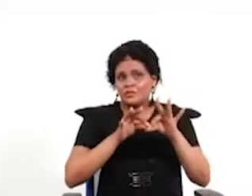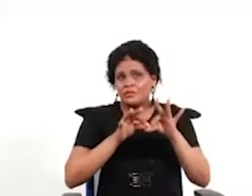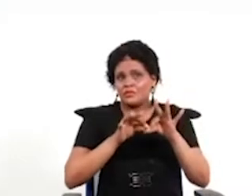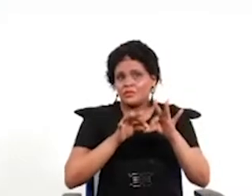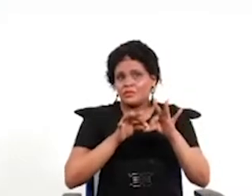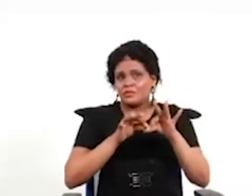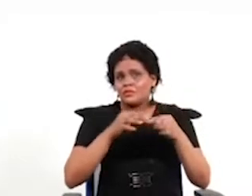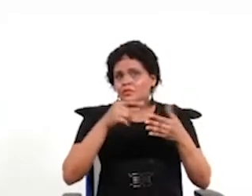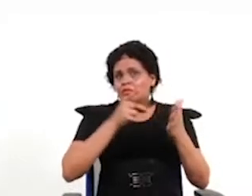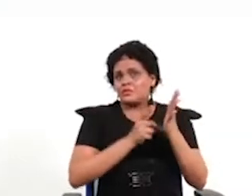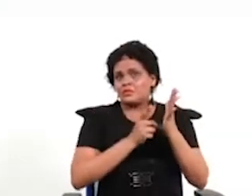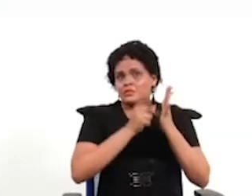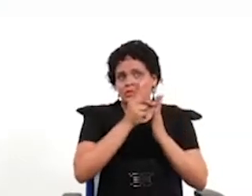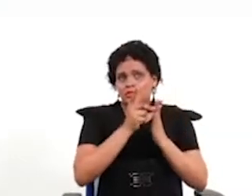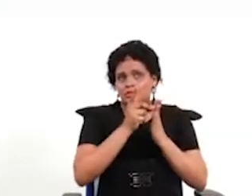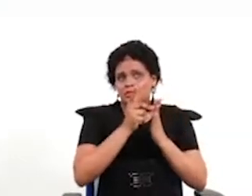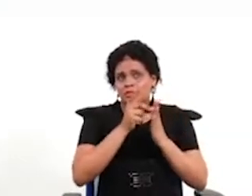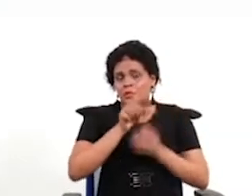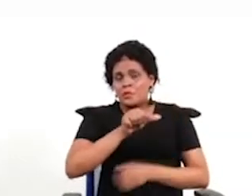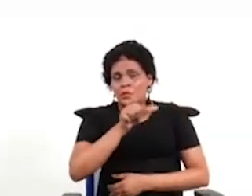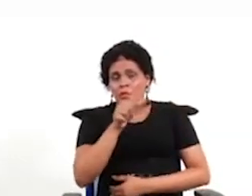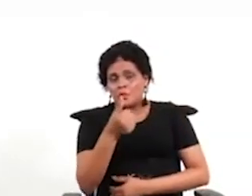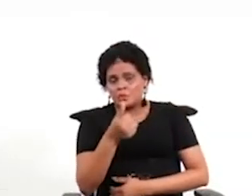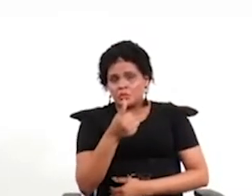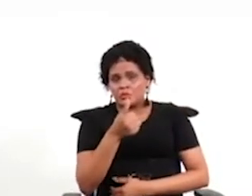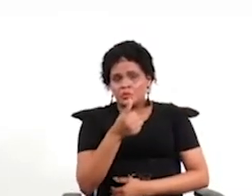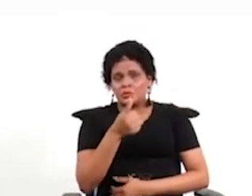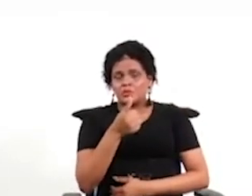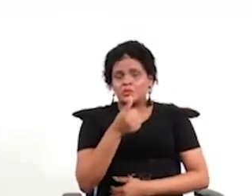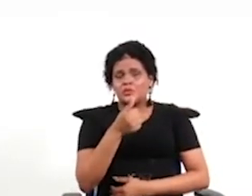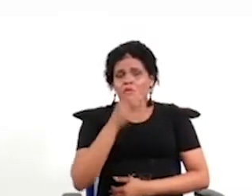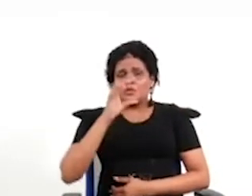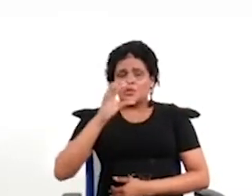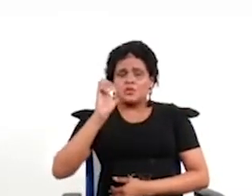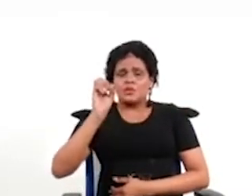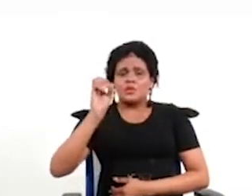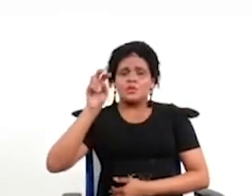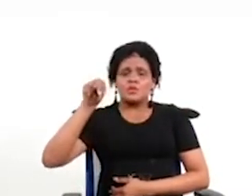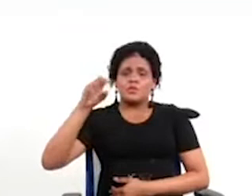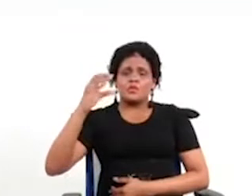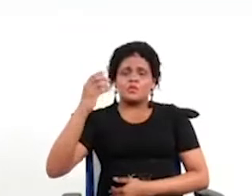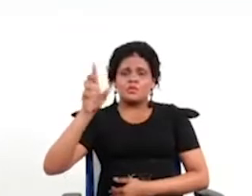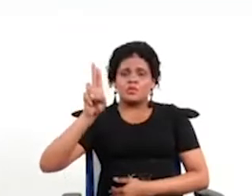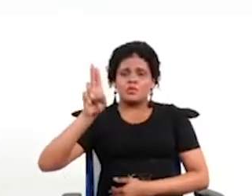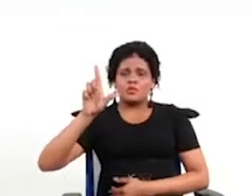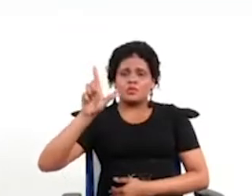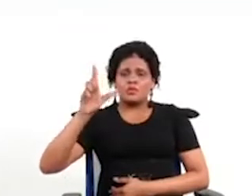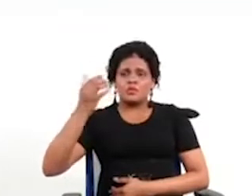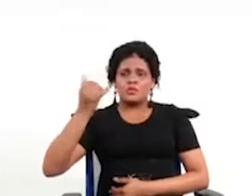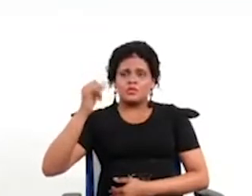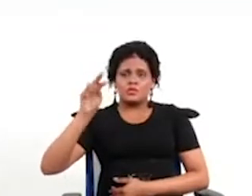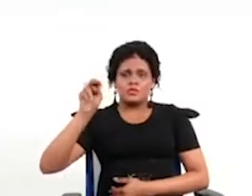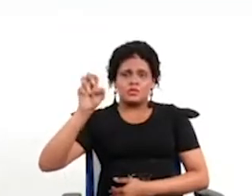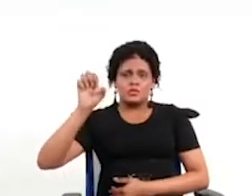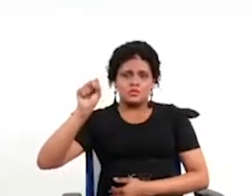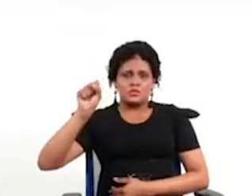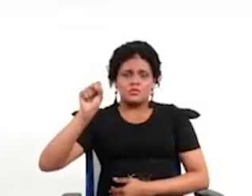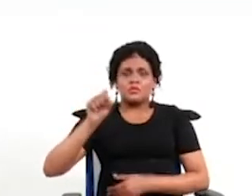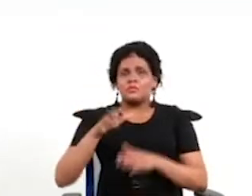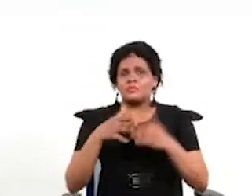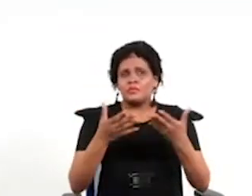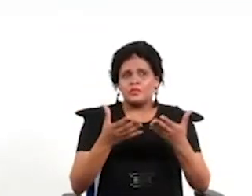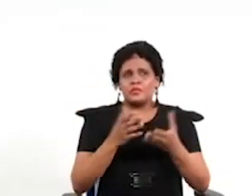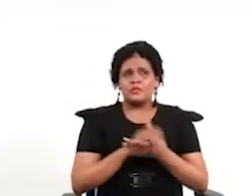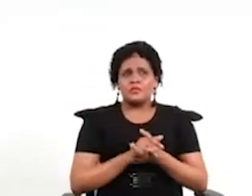constituyente, y esto nos lleva a ver también, esto no analicé mucho aquí, pero en este breve